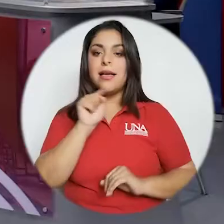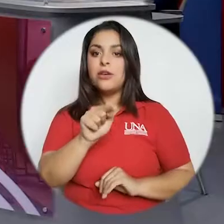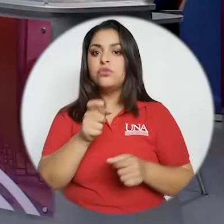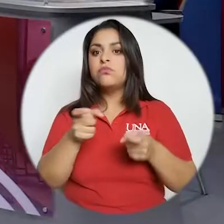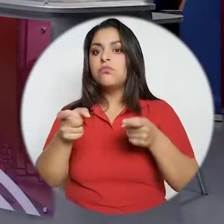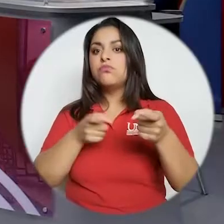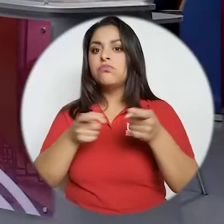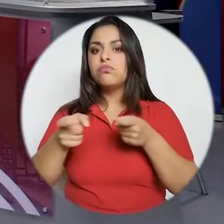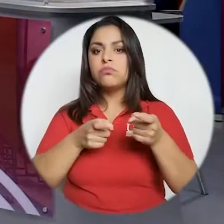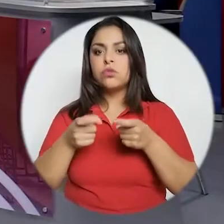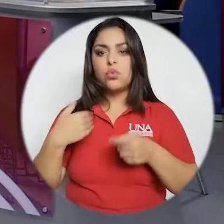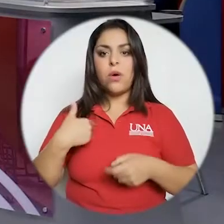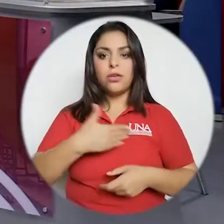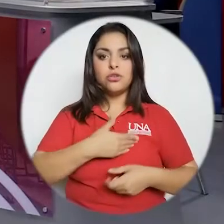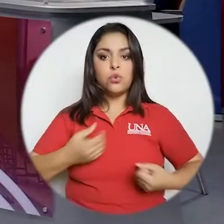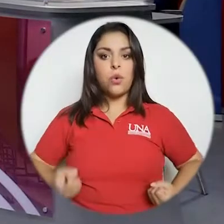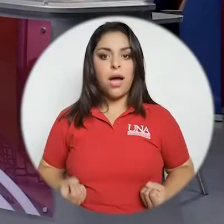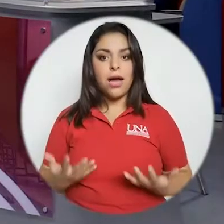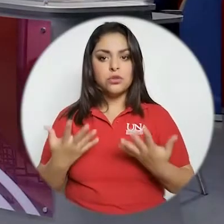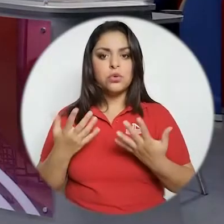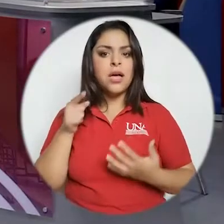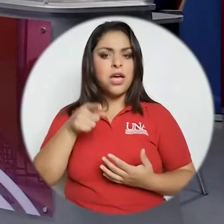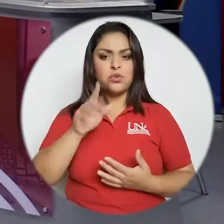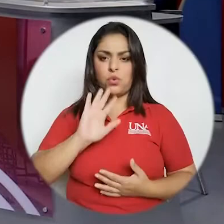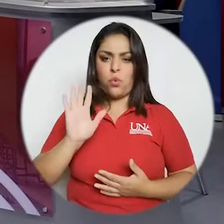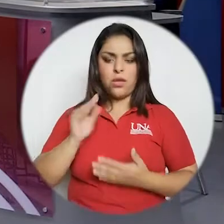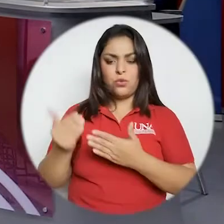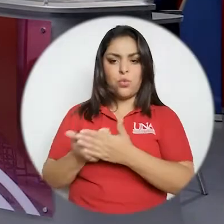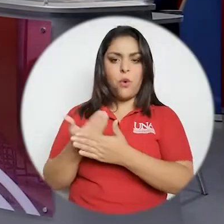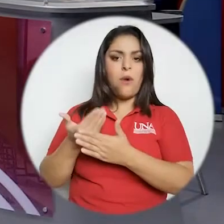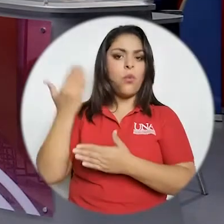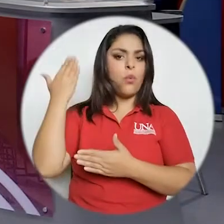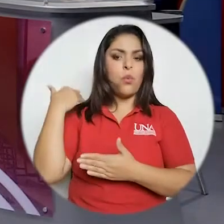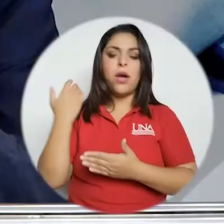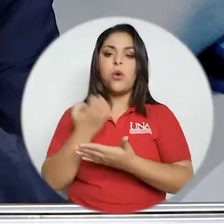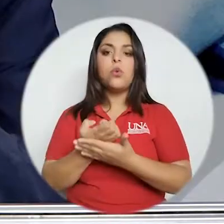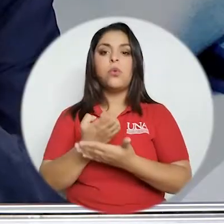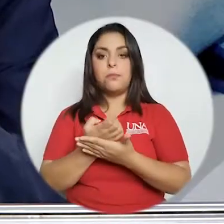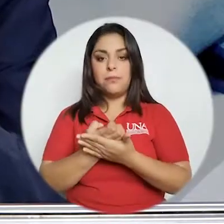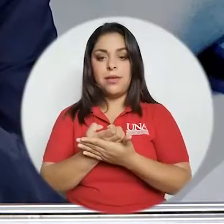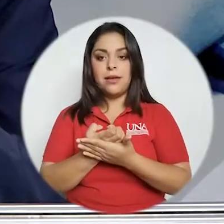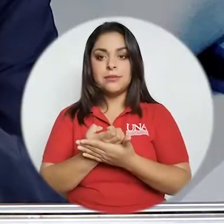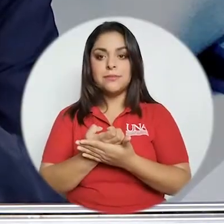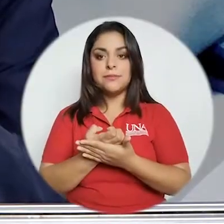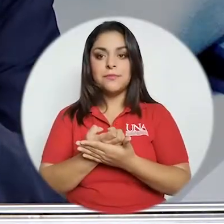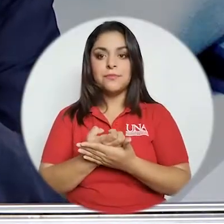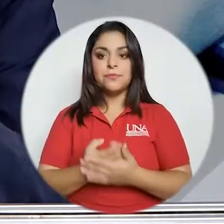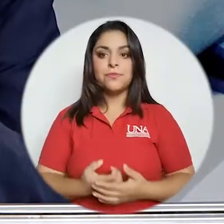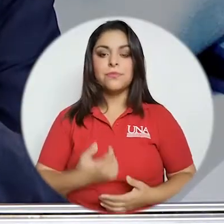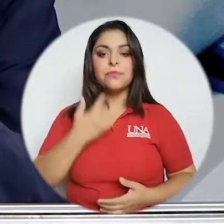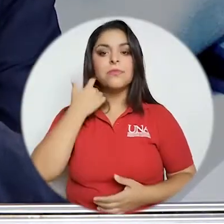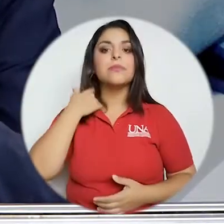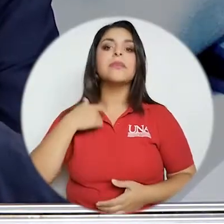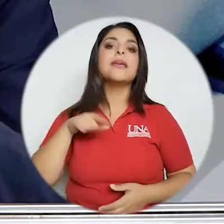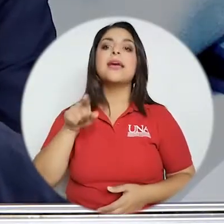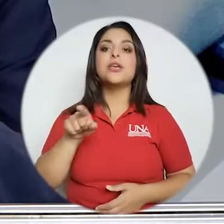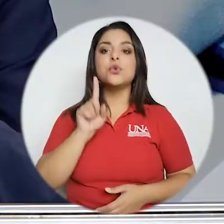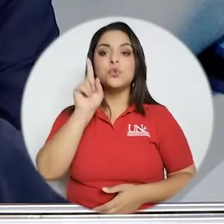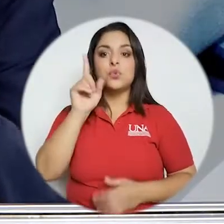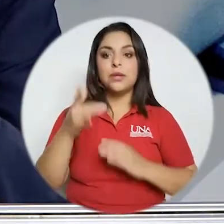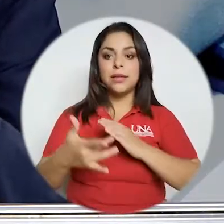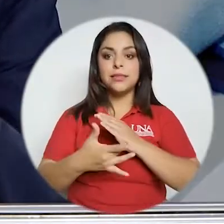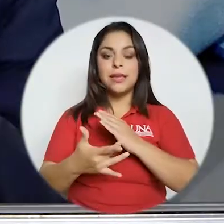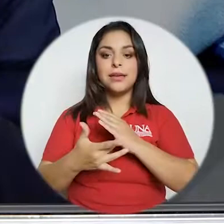que es un mecanismo de control del gasto que no es nuevo en las economías en su utilización es una